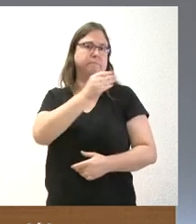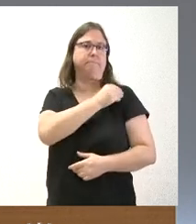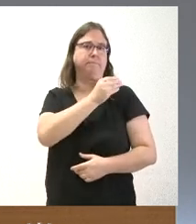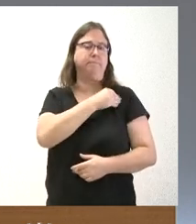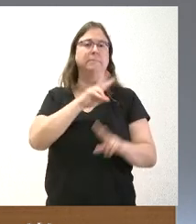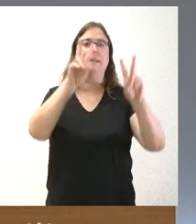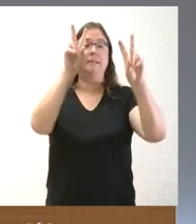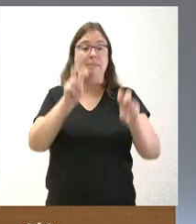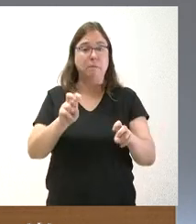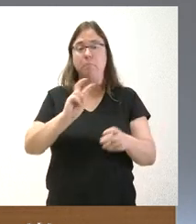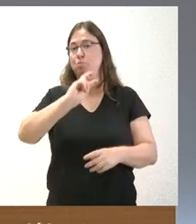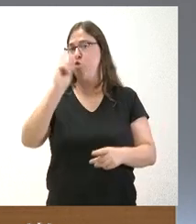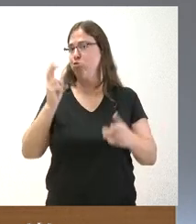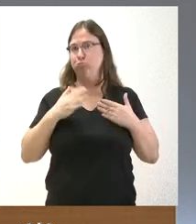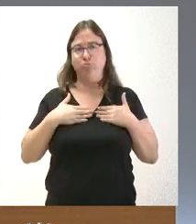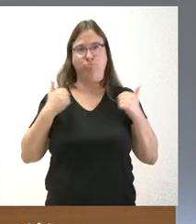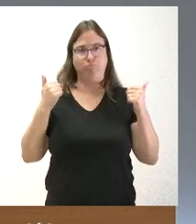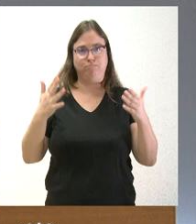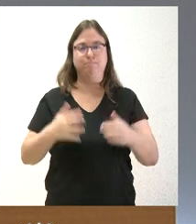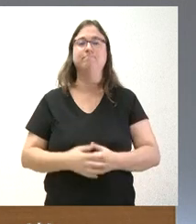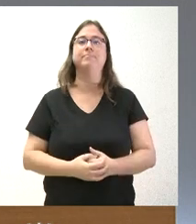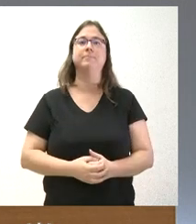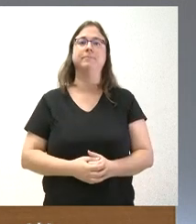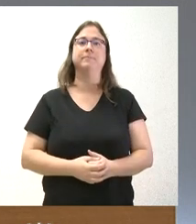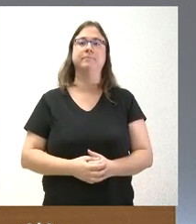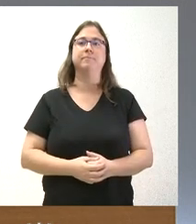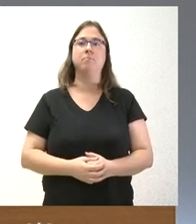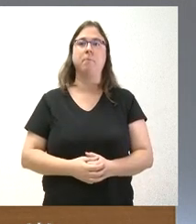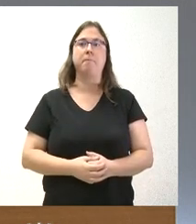sobre estos asuntos o sobre cualquier otro que resulte de su interés.